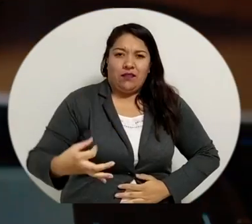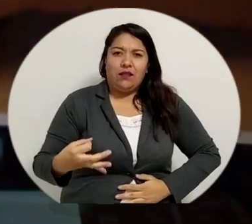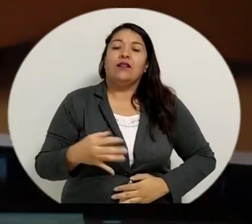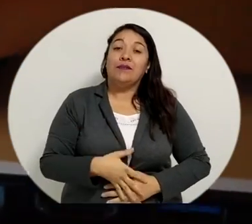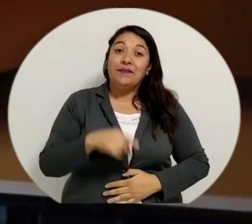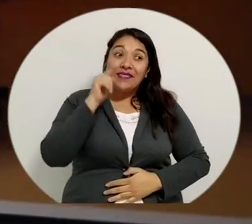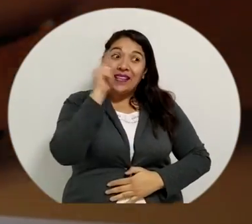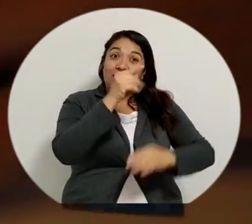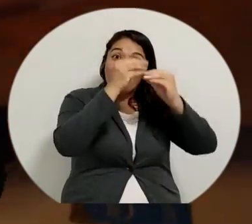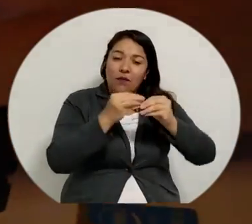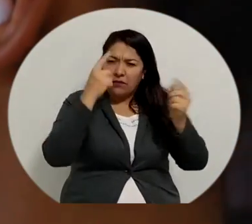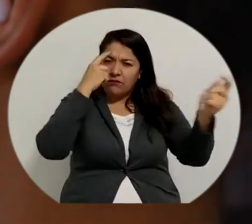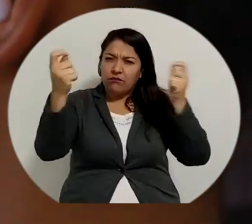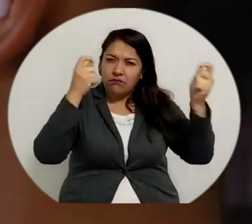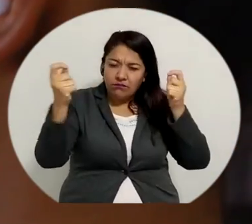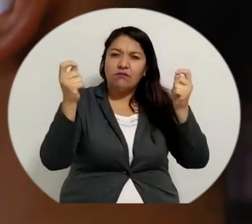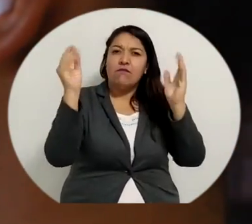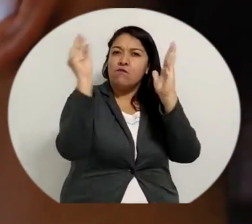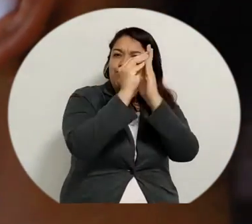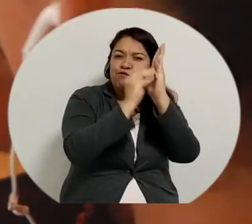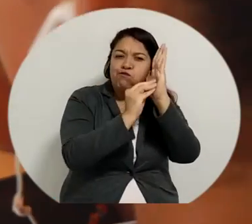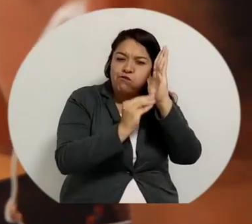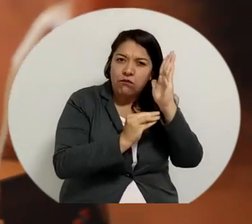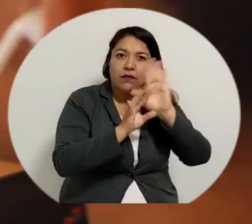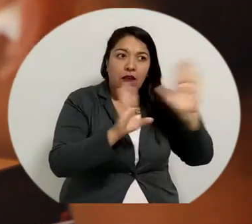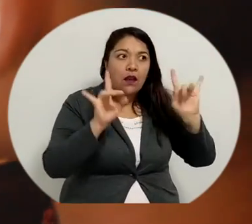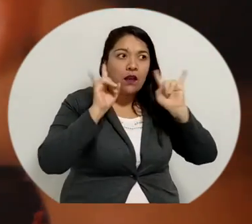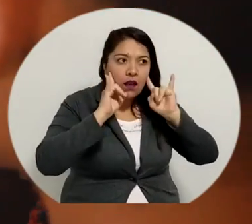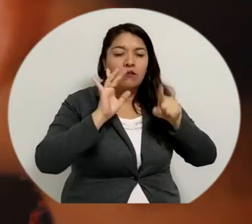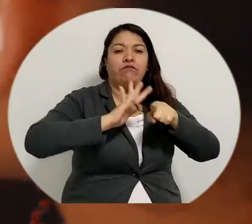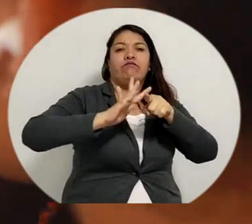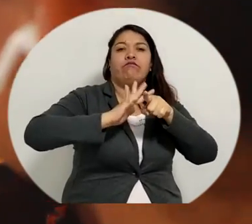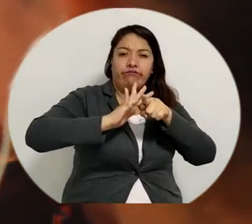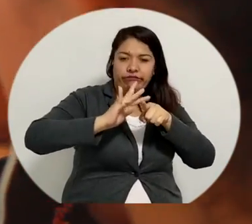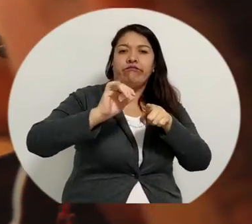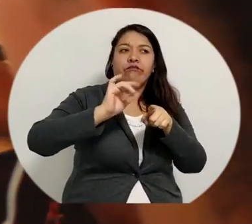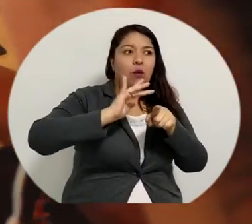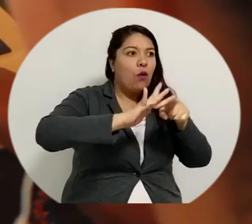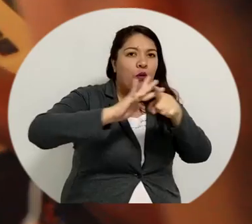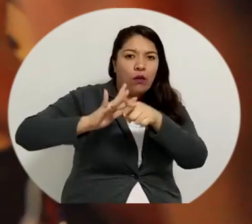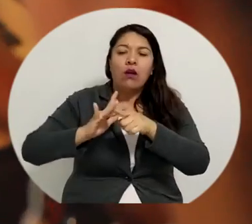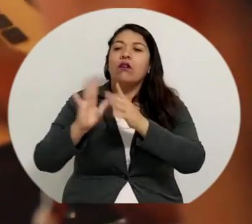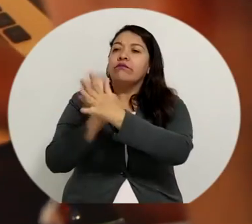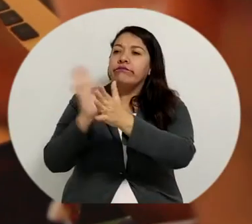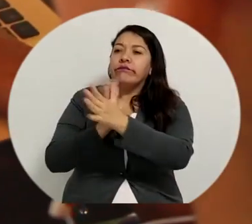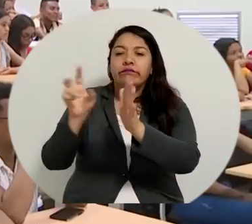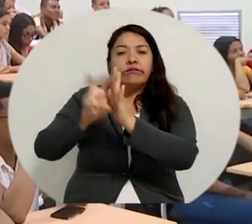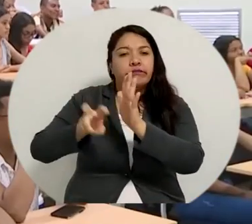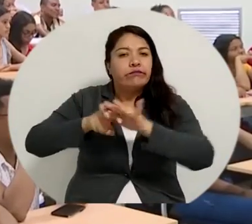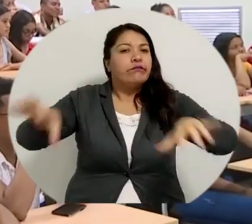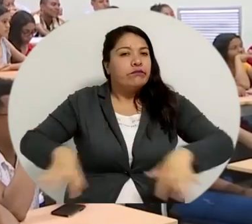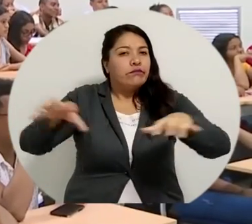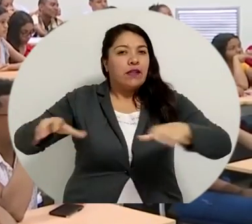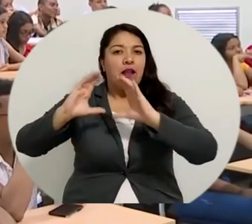esta estrategia los contenidos se desarrollan de forma práctica es decir, el estudiante no solo se queda con información teórica o